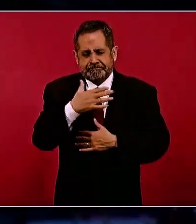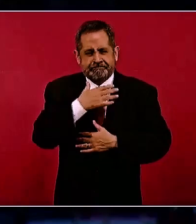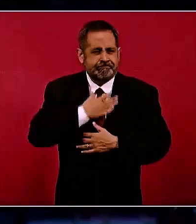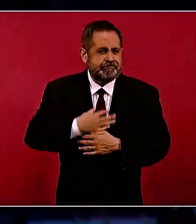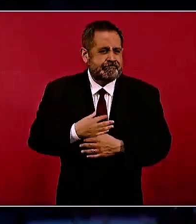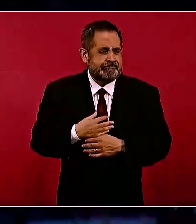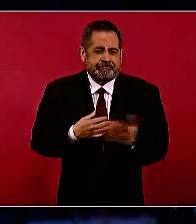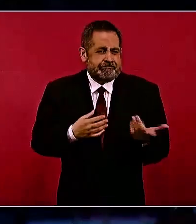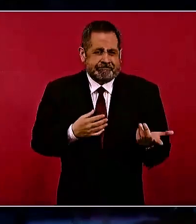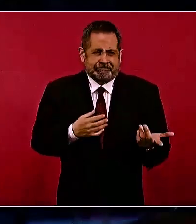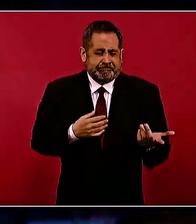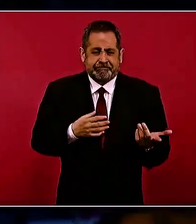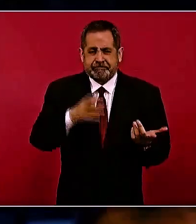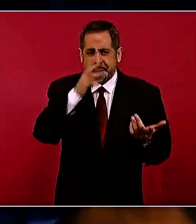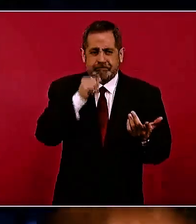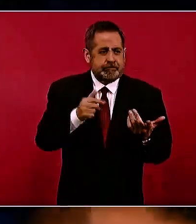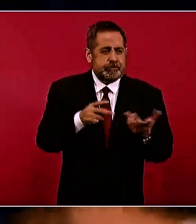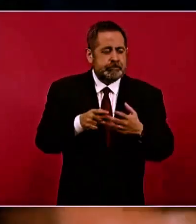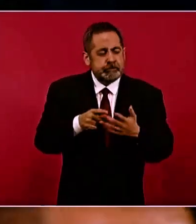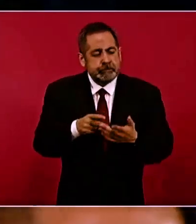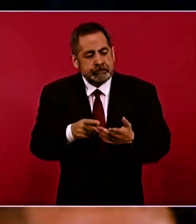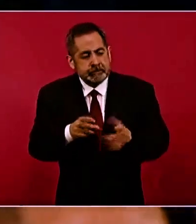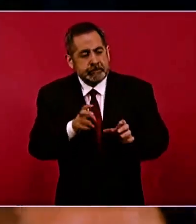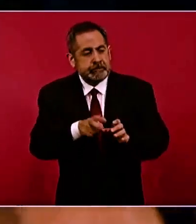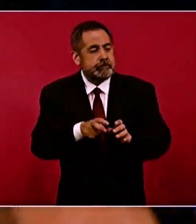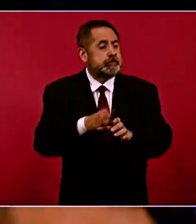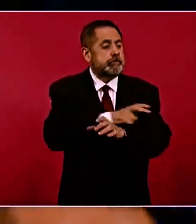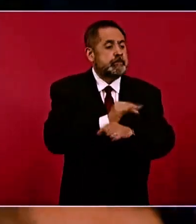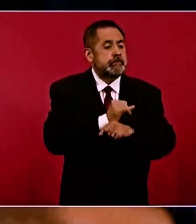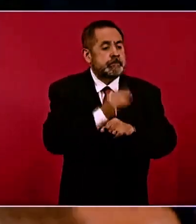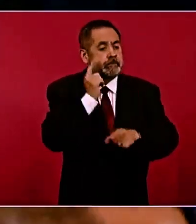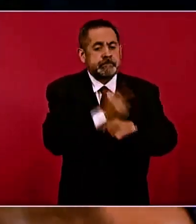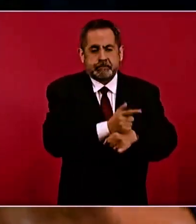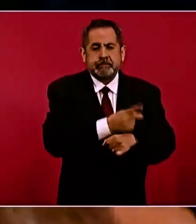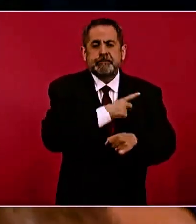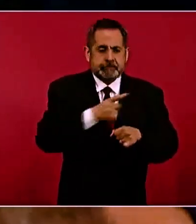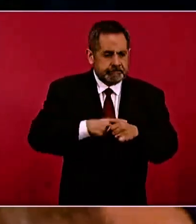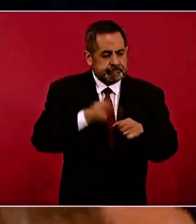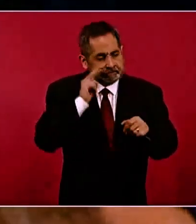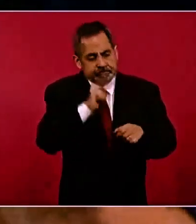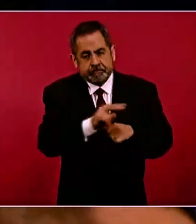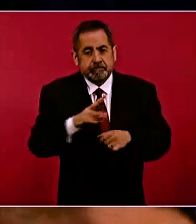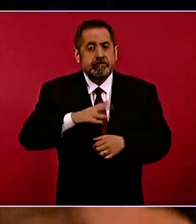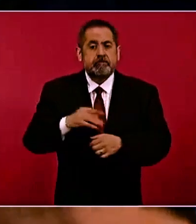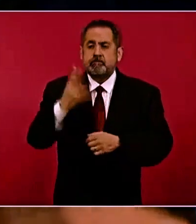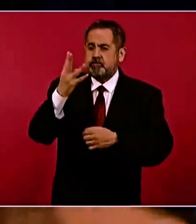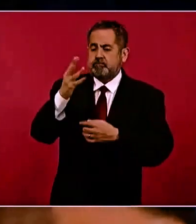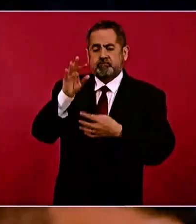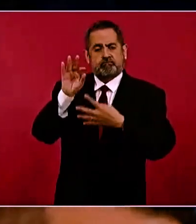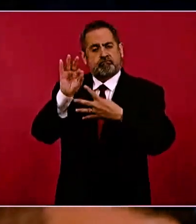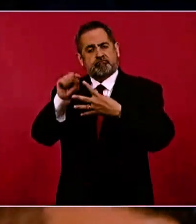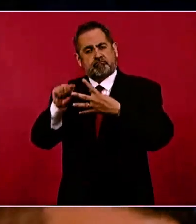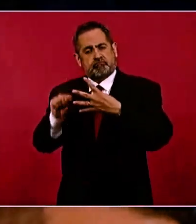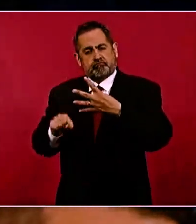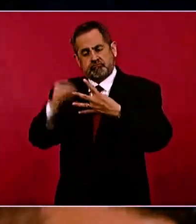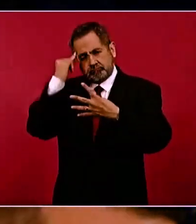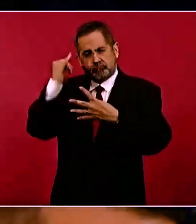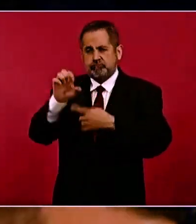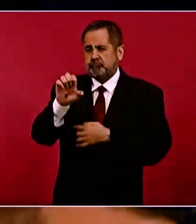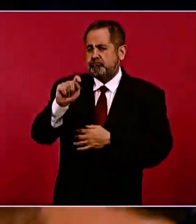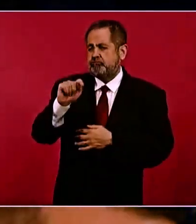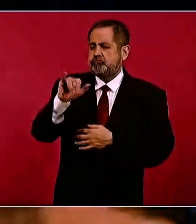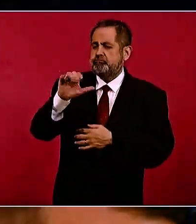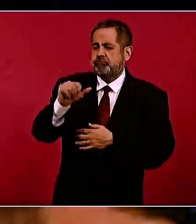abstraídos de la fiscalización de la sociedad. Hay cuatro principios básicos de ética